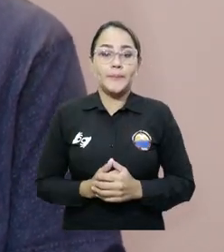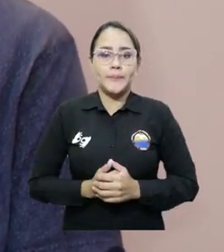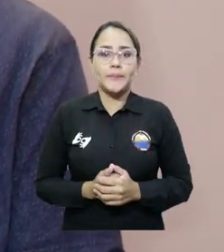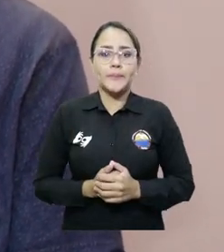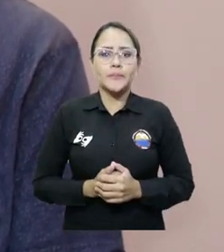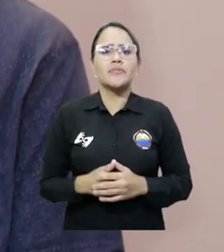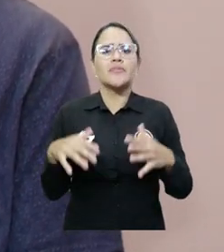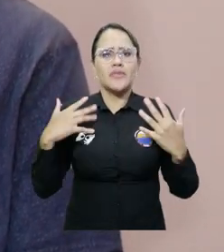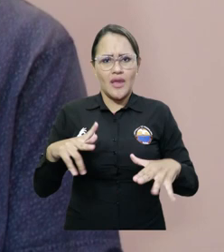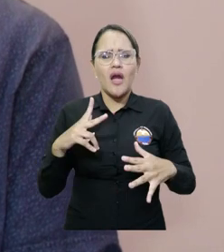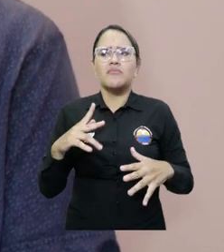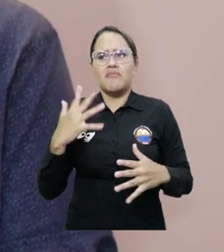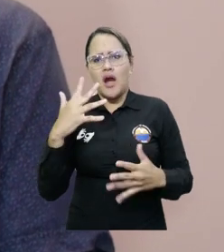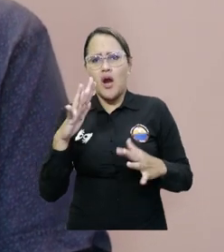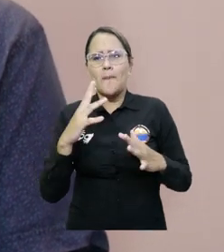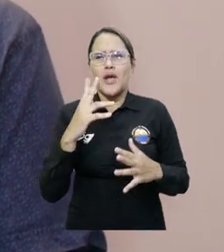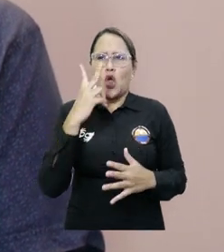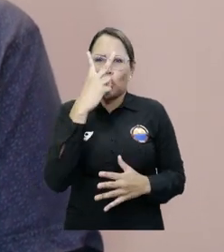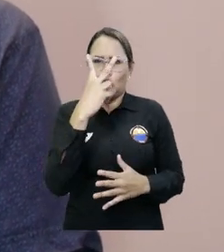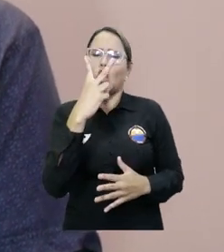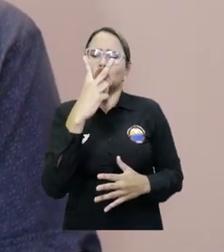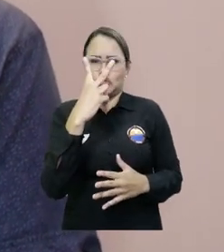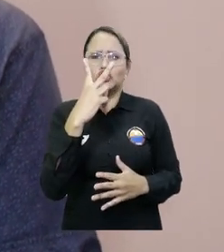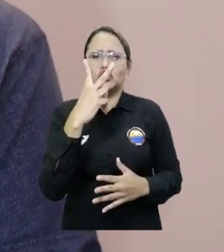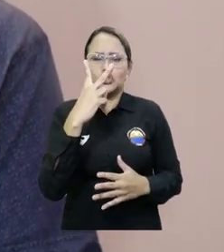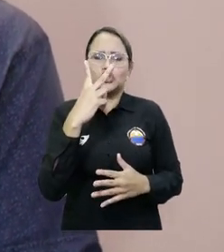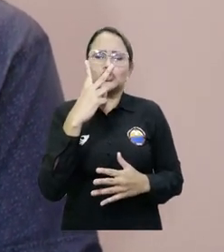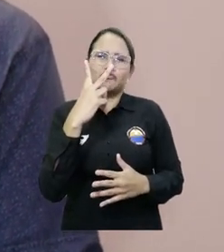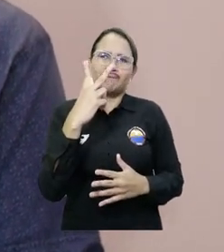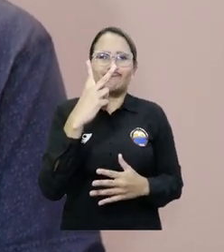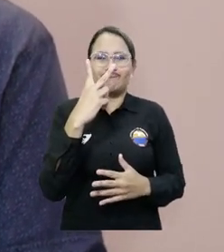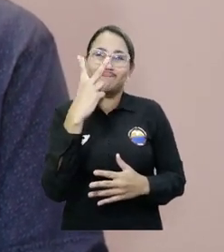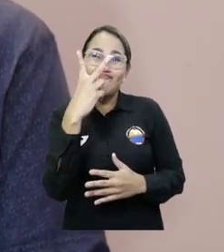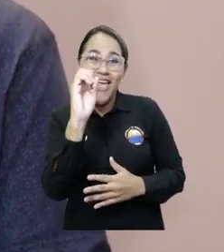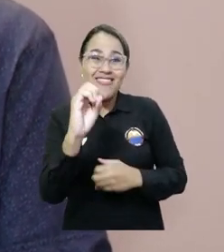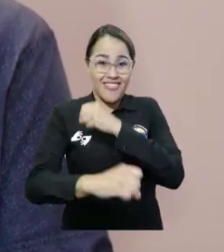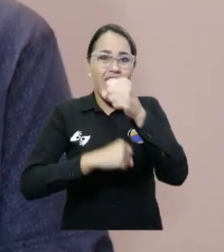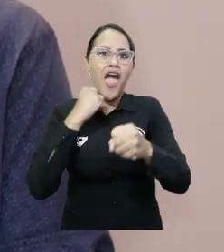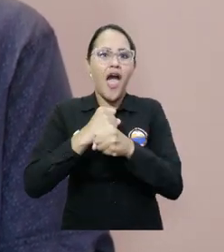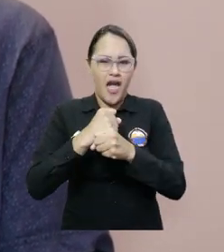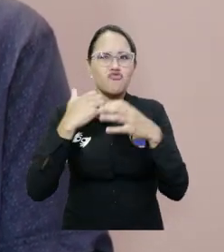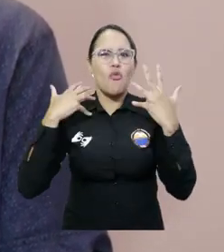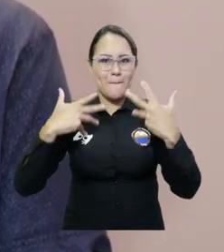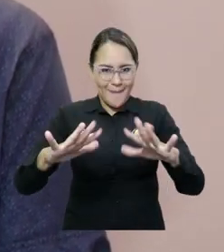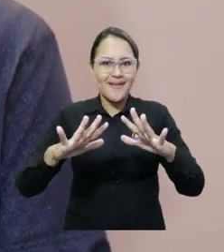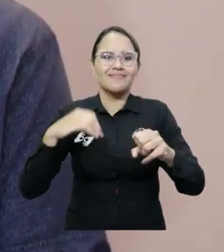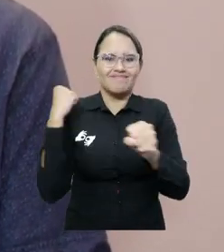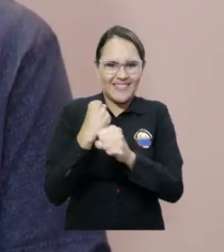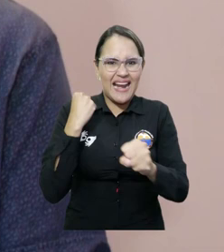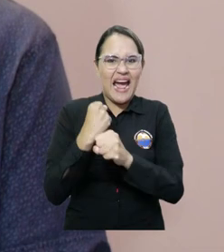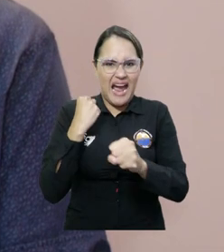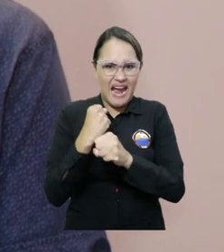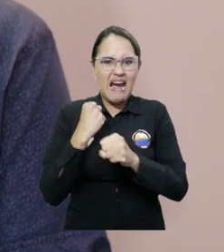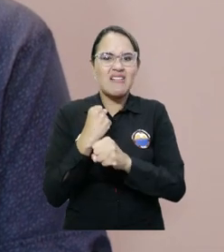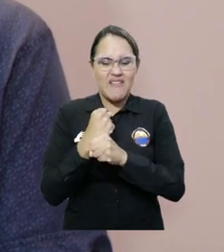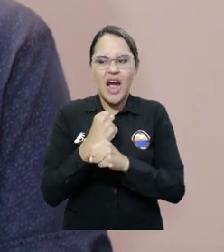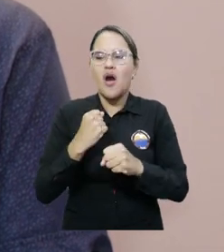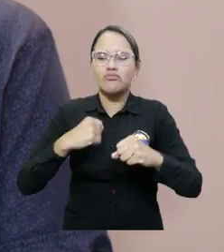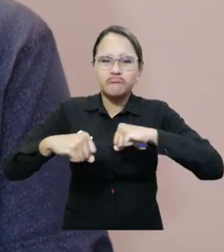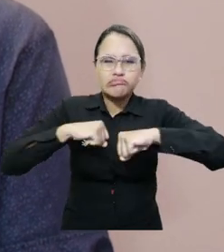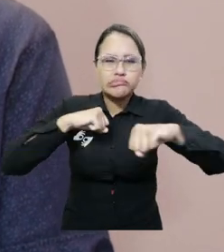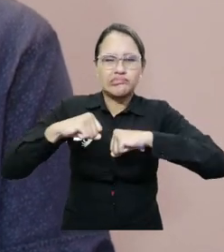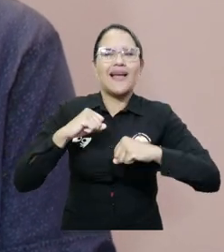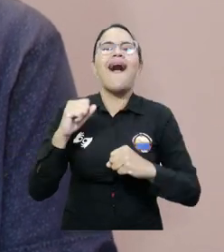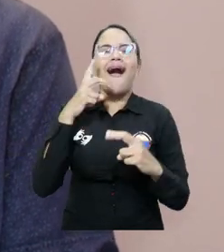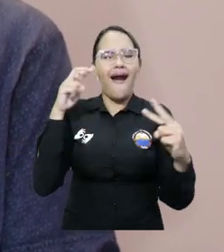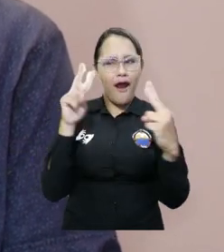casi dos décadas de trabajar en la universidad, conozco las necesidades de los docentes y me comprometo, junto